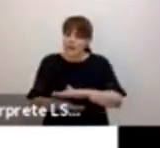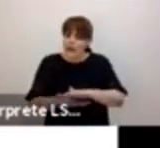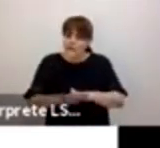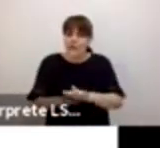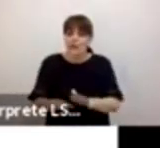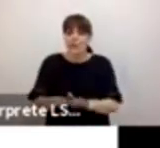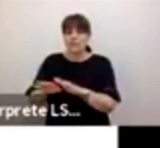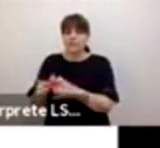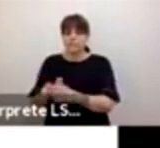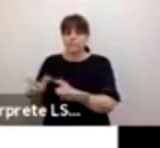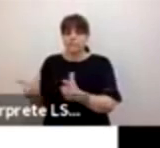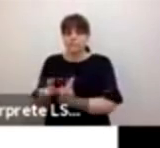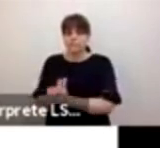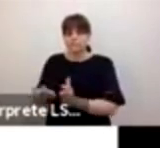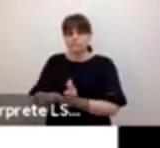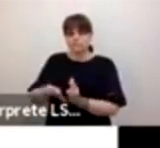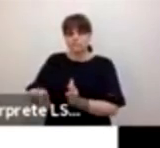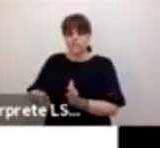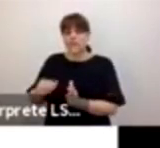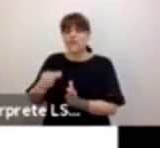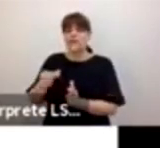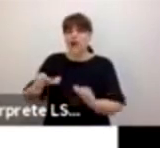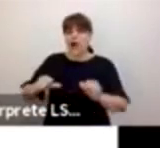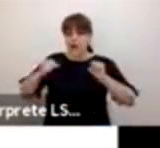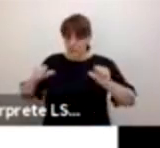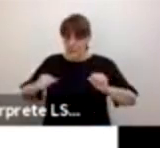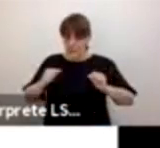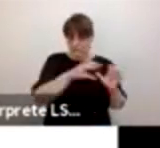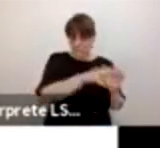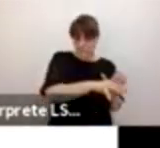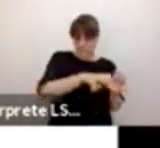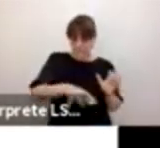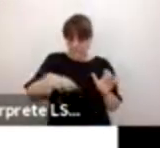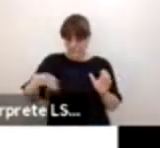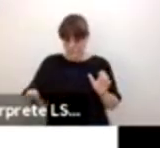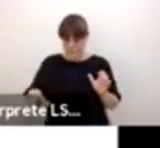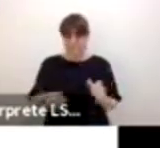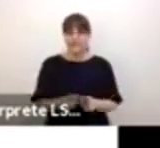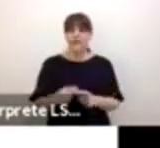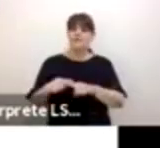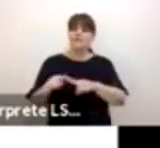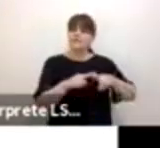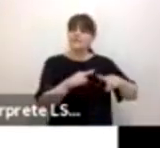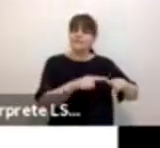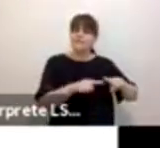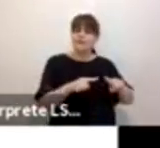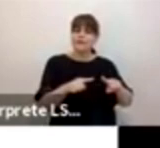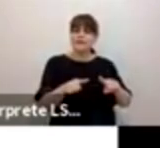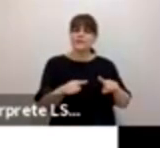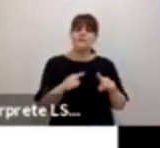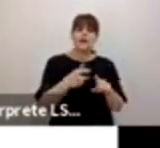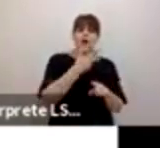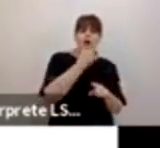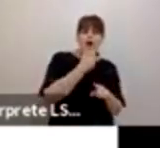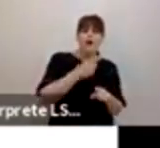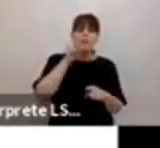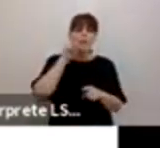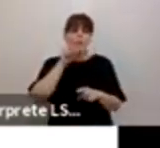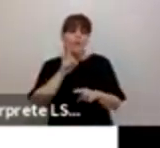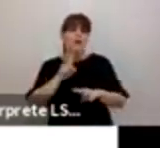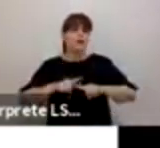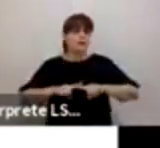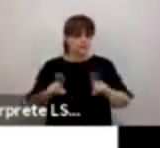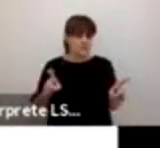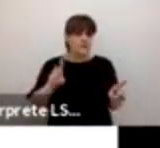de género, ¿no? Que están dadas, podemos decir que diferencias por sexo en esta es agregación,